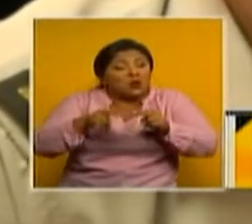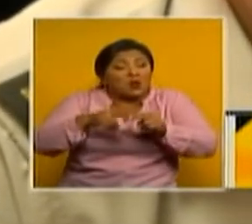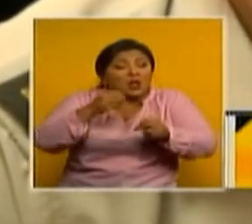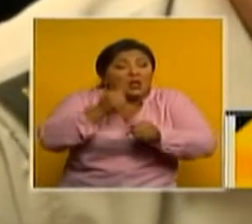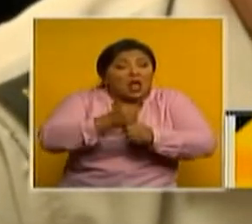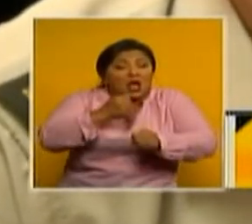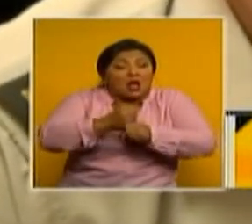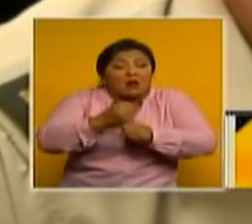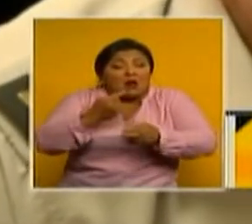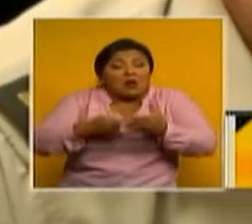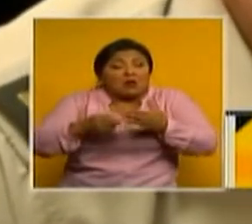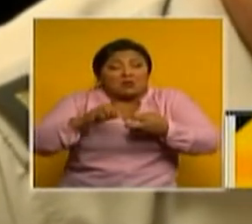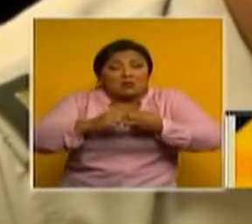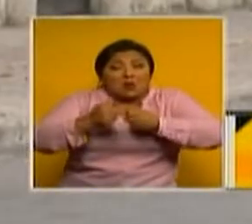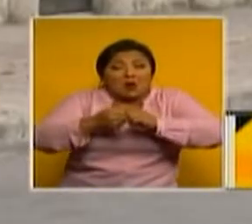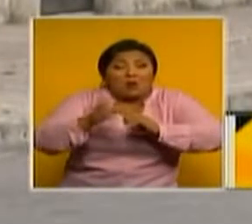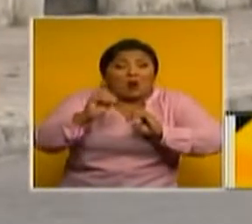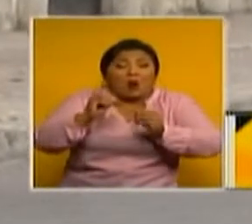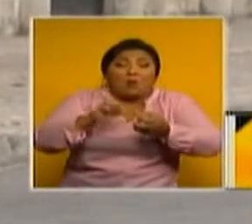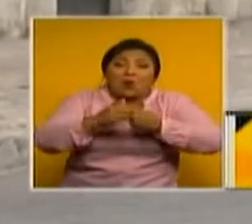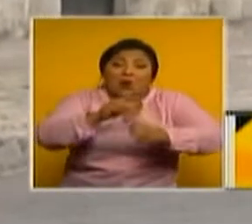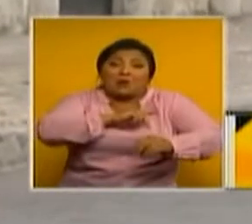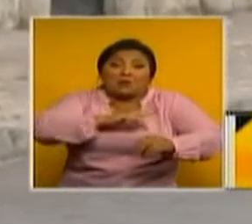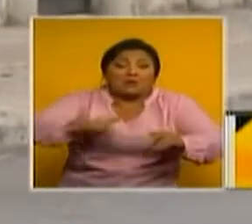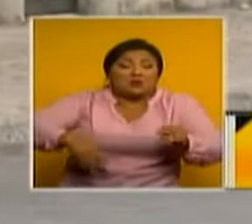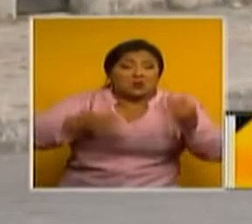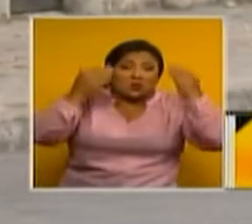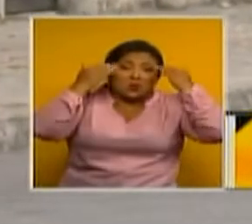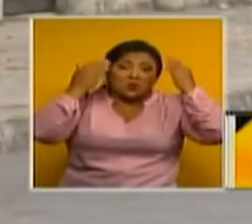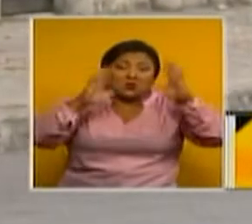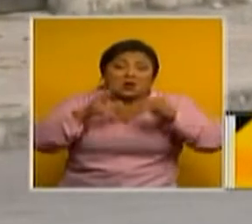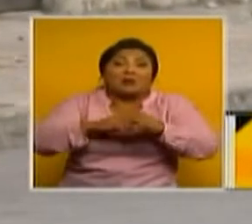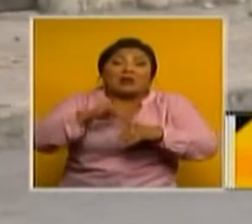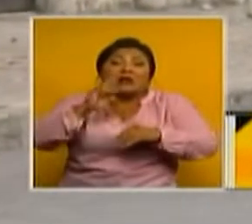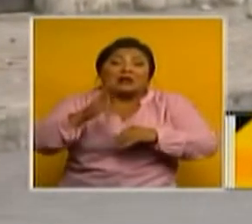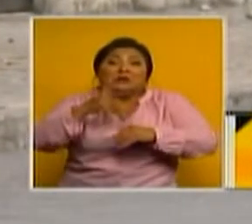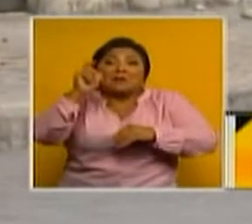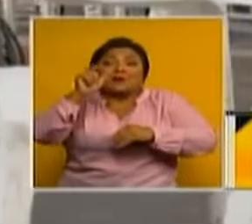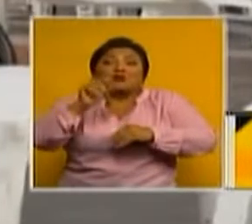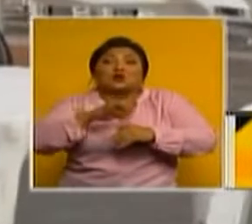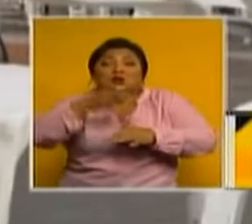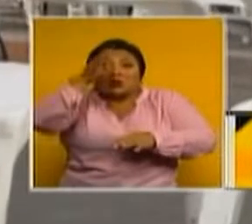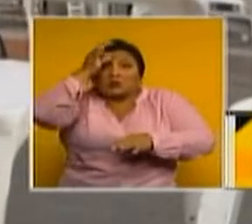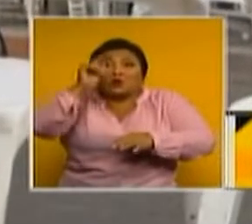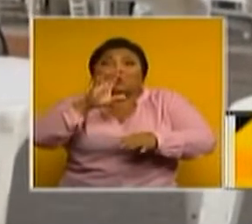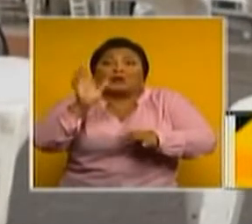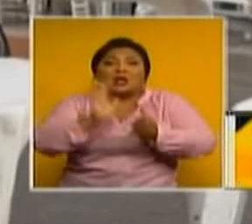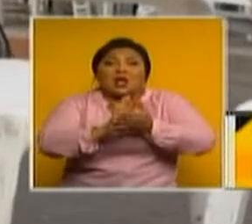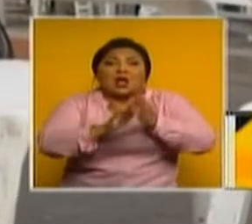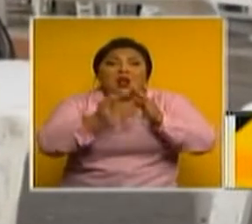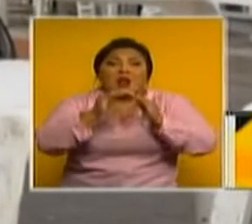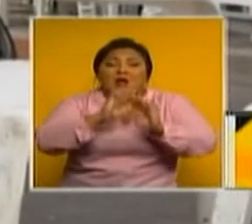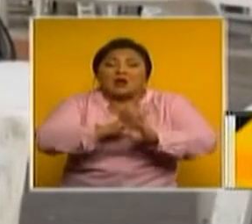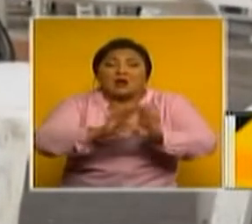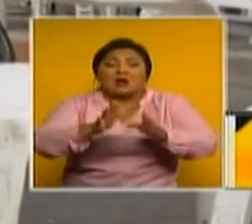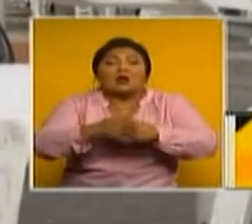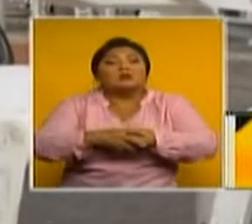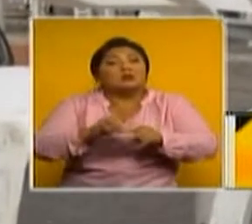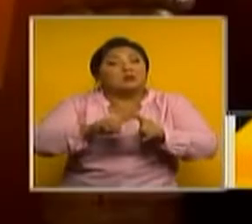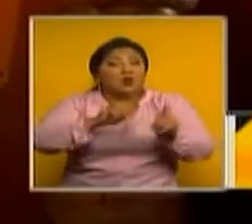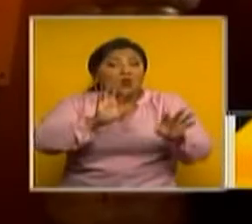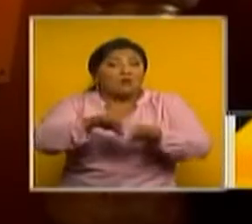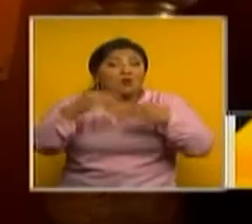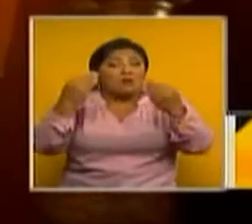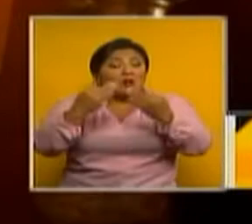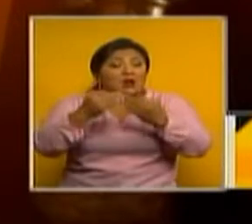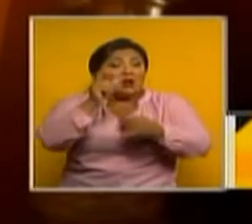asunto laboral, o algún problema personal. El tercer herido fue dado de alta de una casa de salud en Guayaquil, mientras los familiares de las víctimas solo